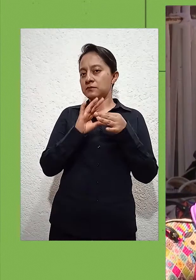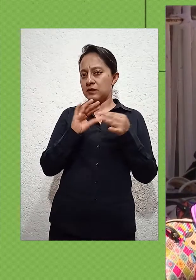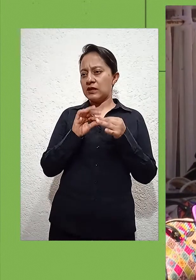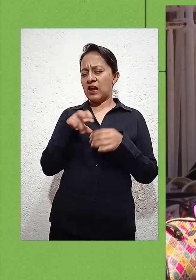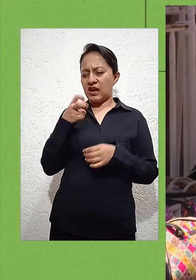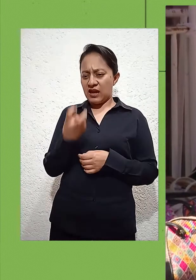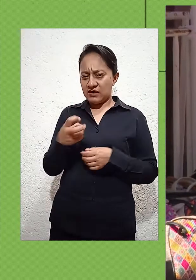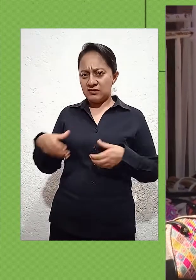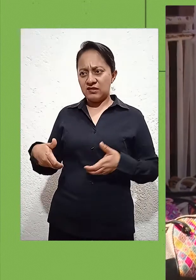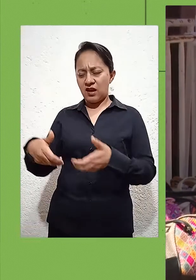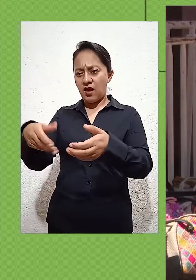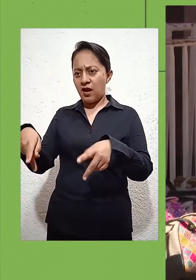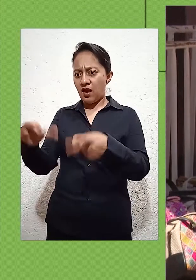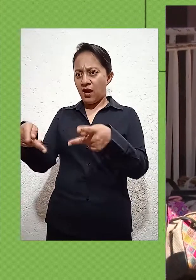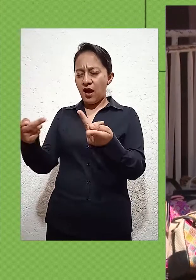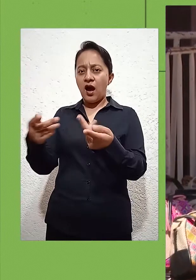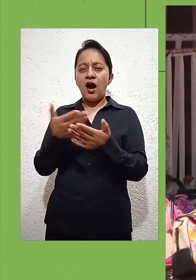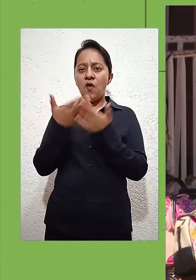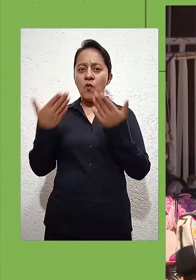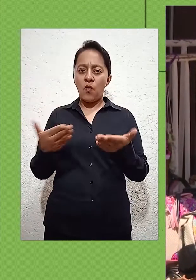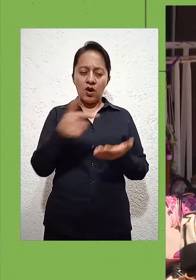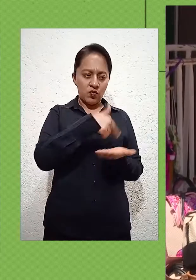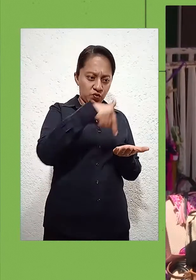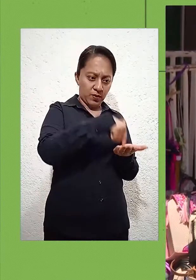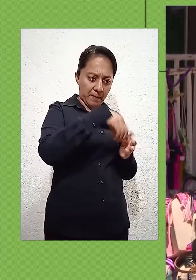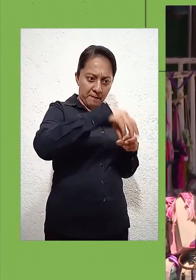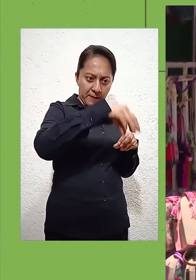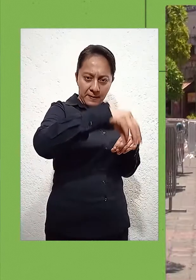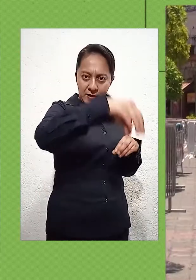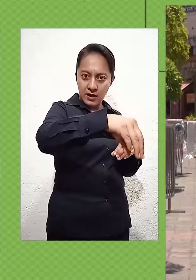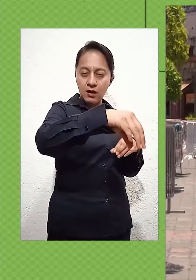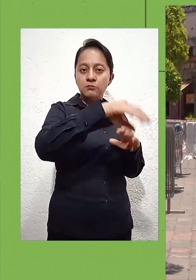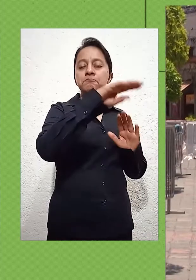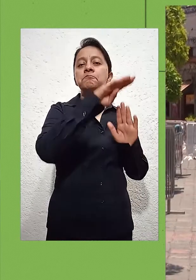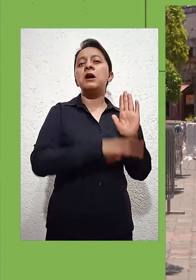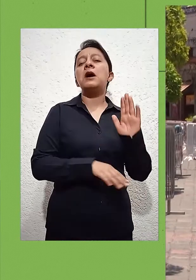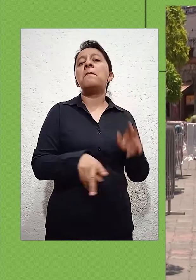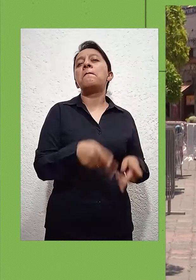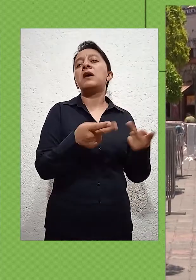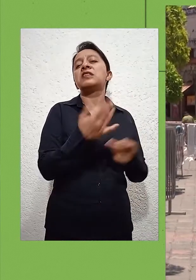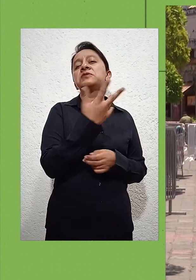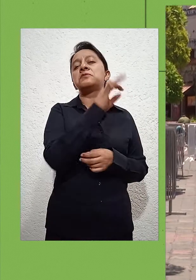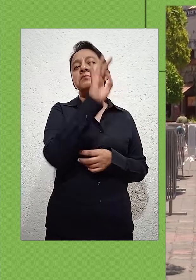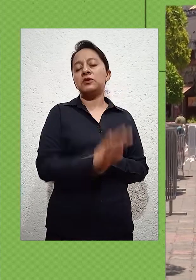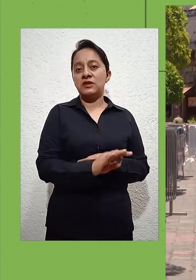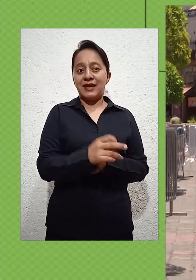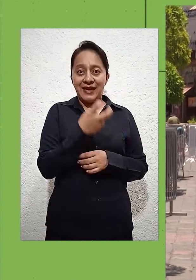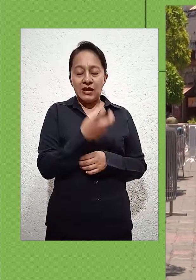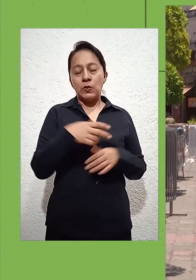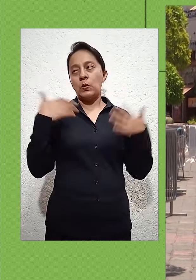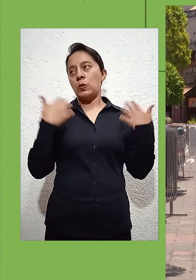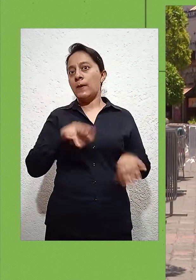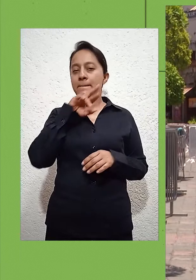comercios establecidos hasta en un 50%, lo que los tiene en una situación preocupante. Dijo que todos tienen la